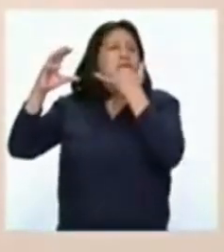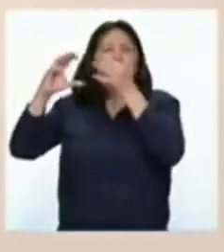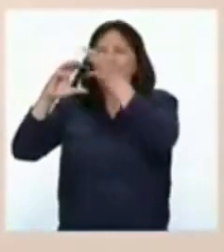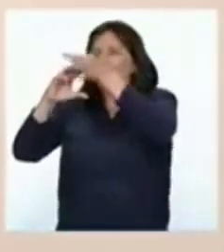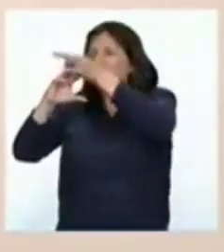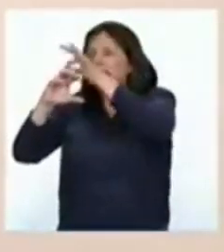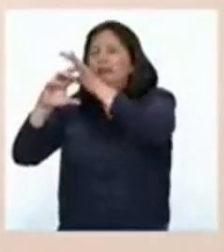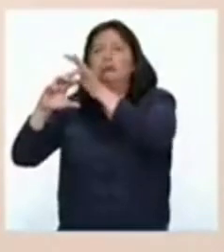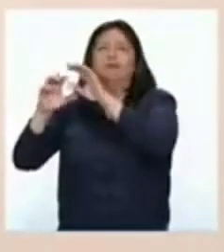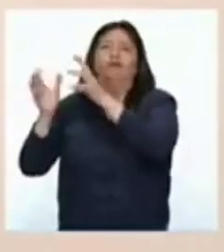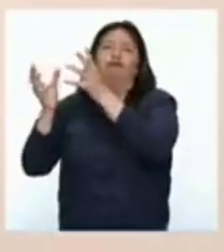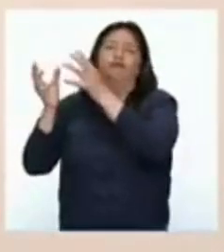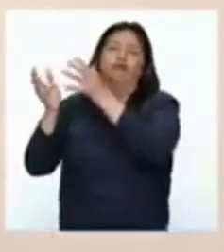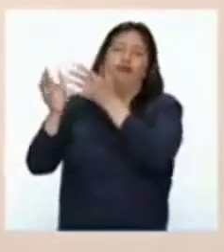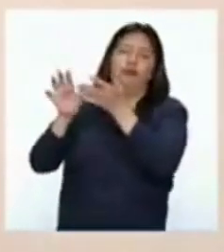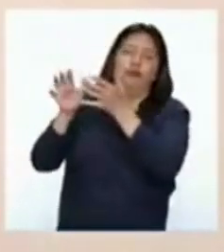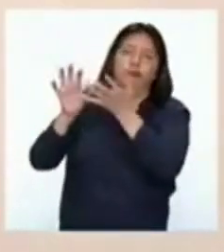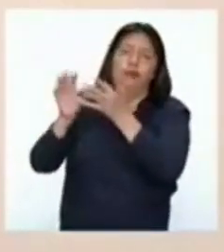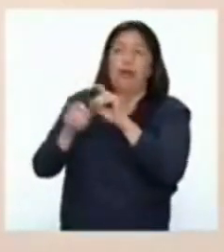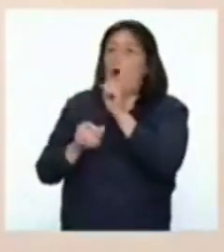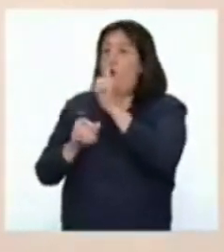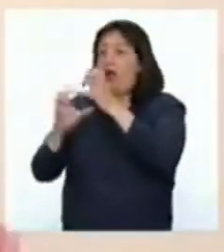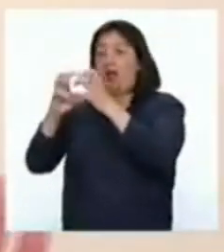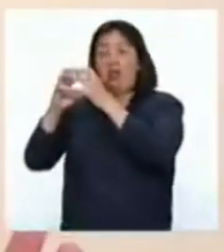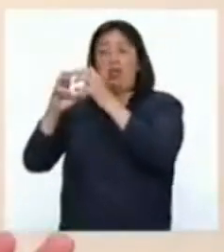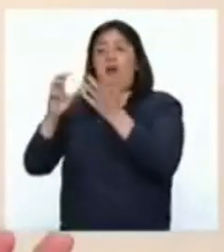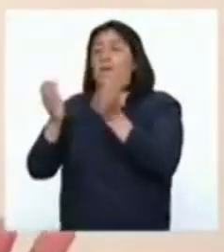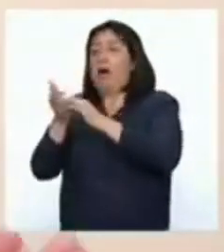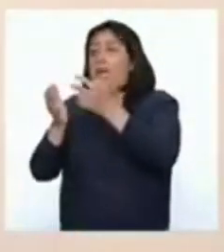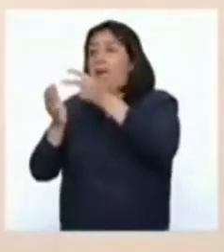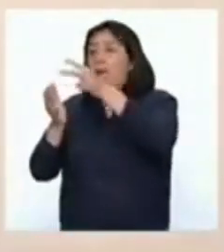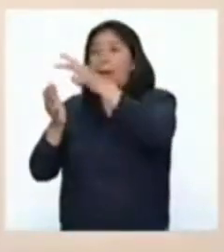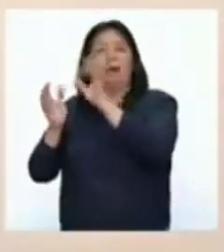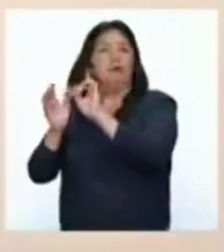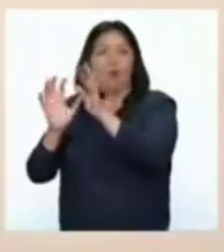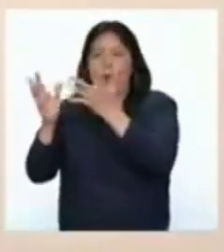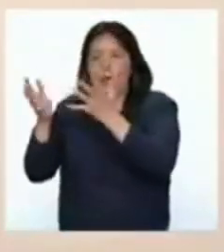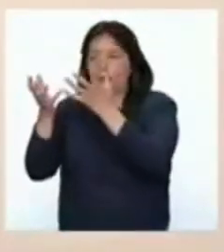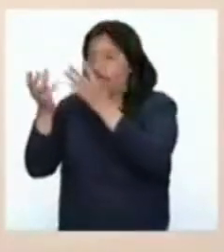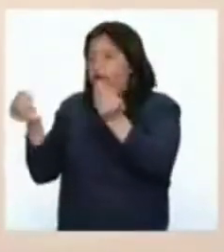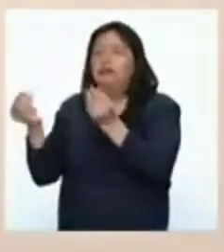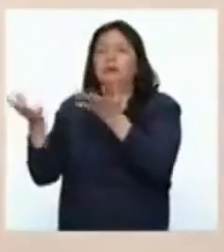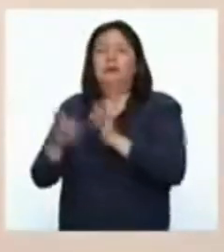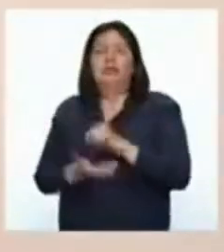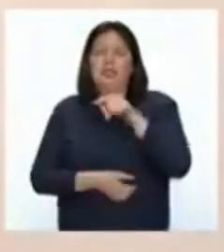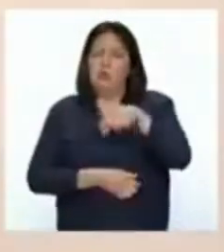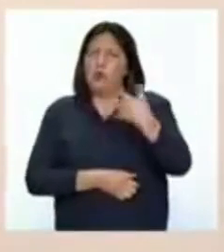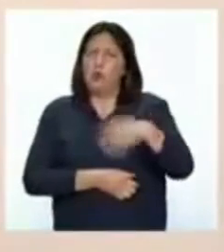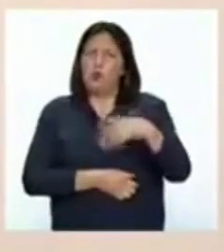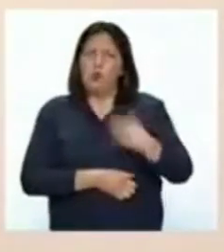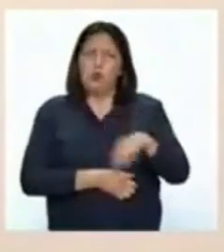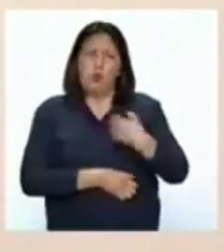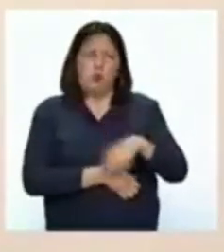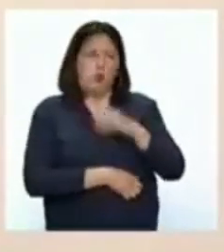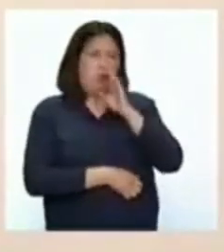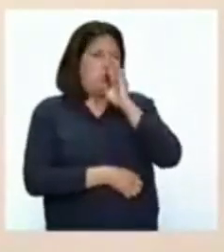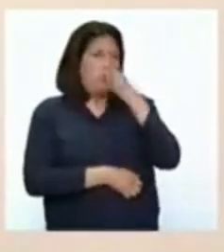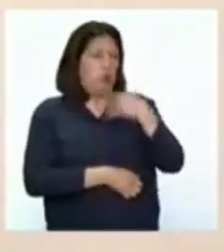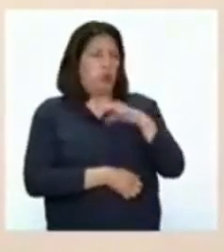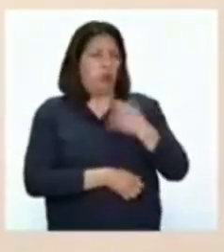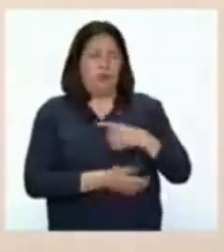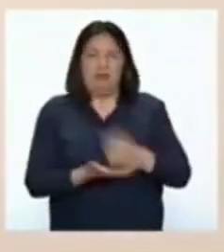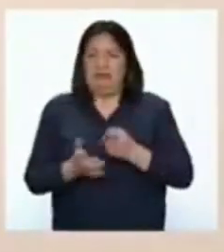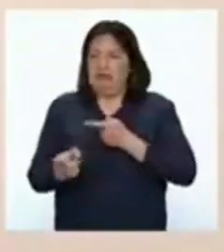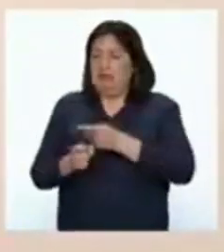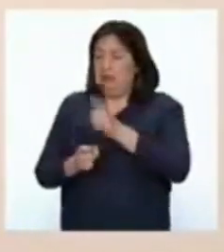se mueren. Como no se reproducen se pierden. Esto es muy serio y afecta nuestro